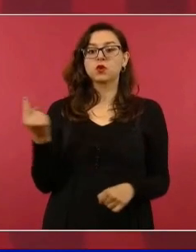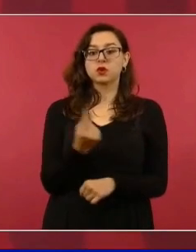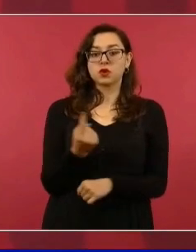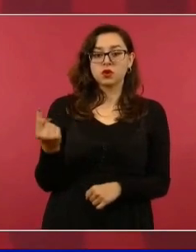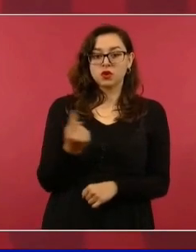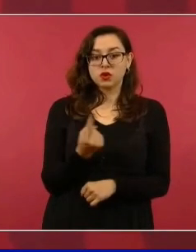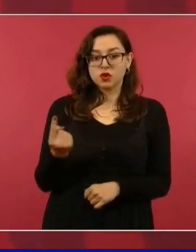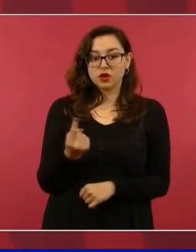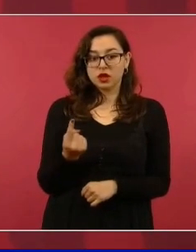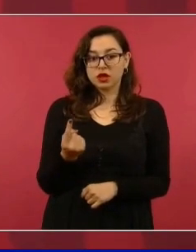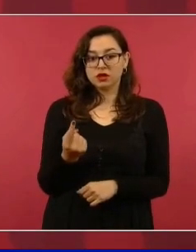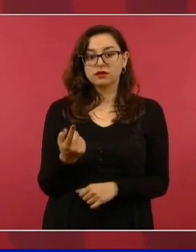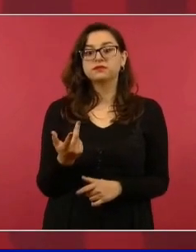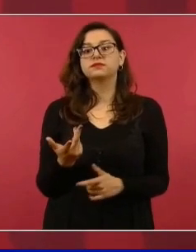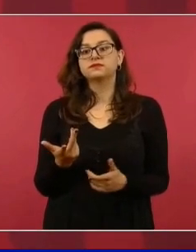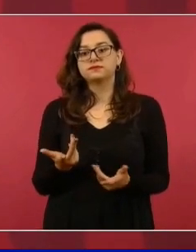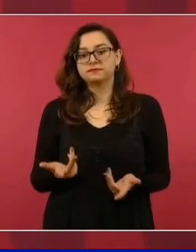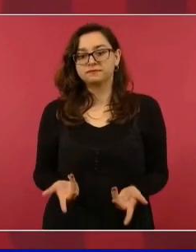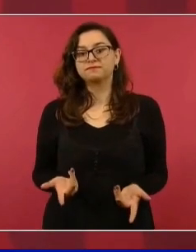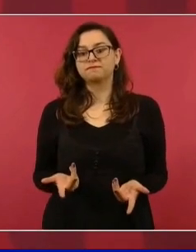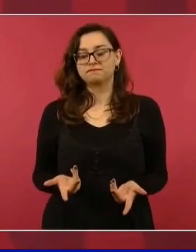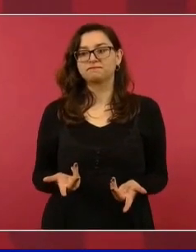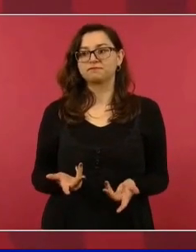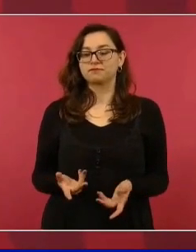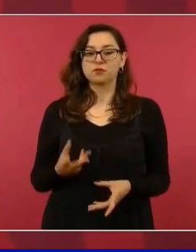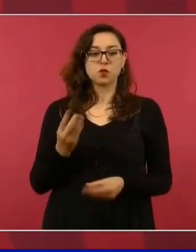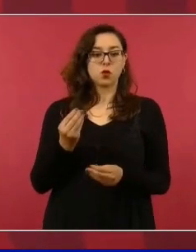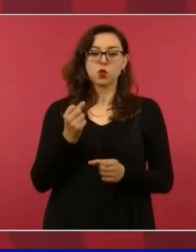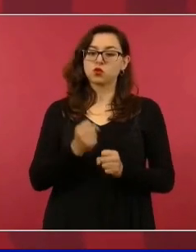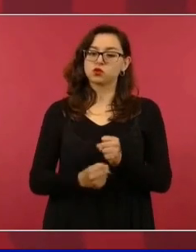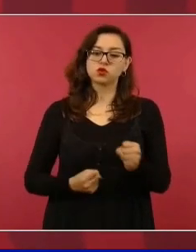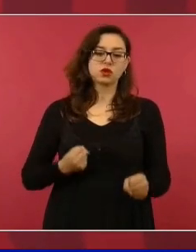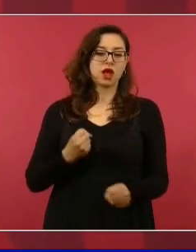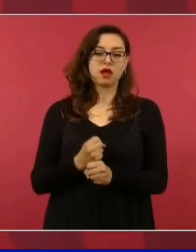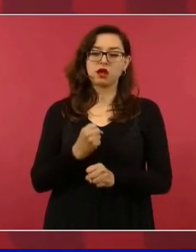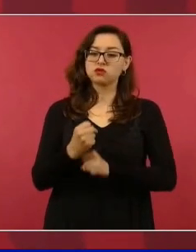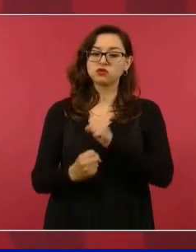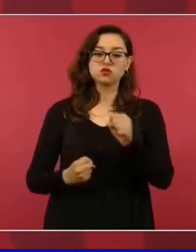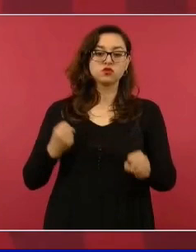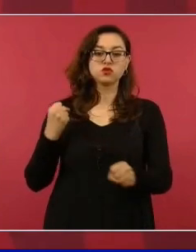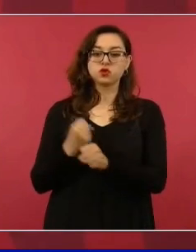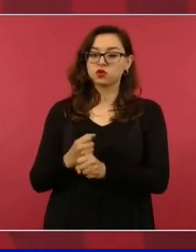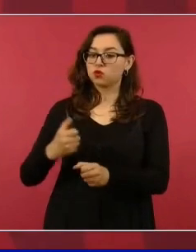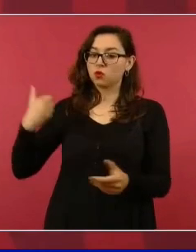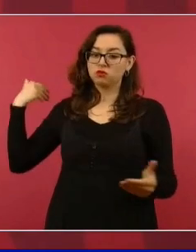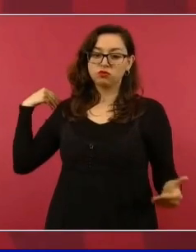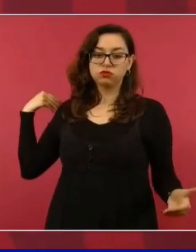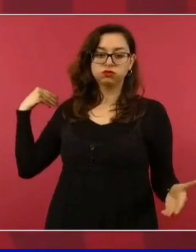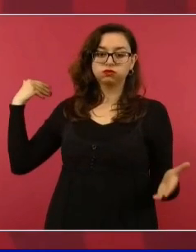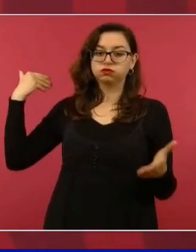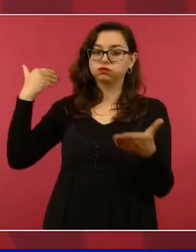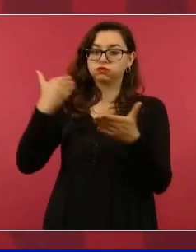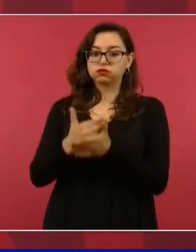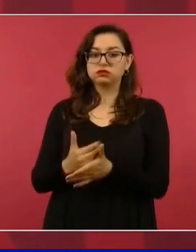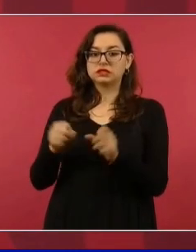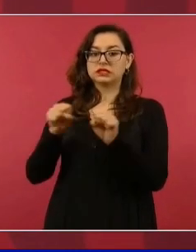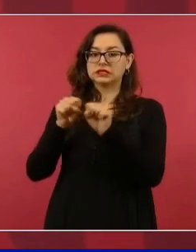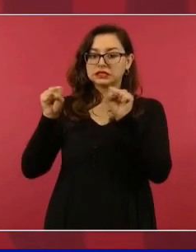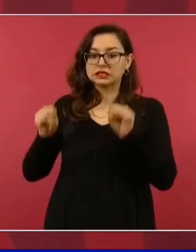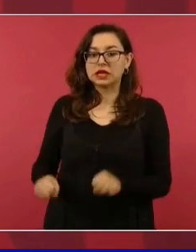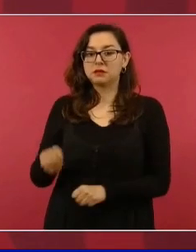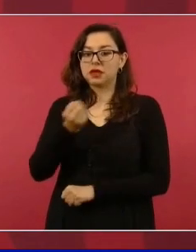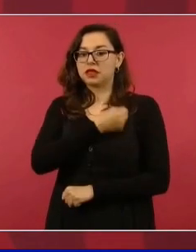destruyeron el sistema de salud pública para privatizar la salud,